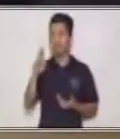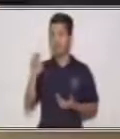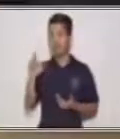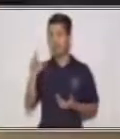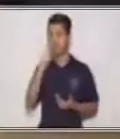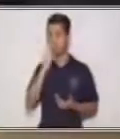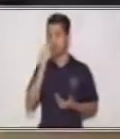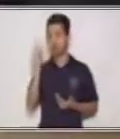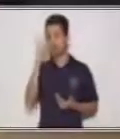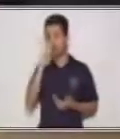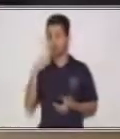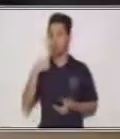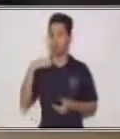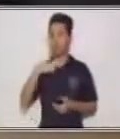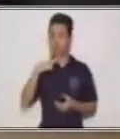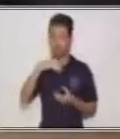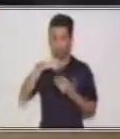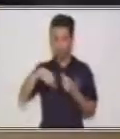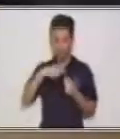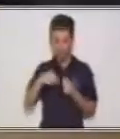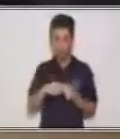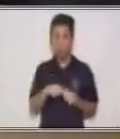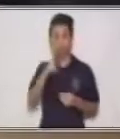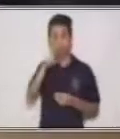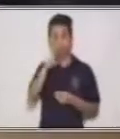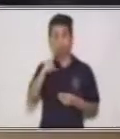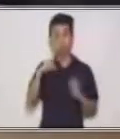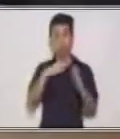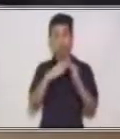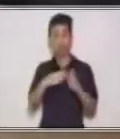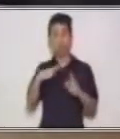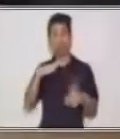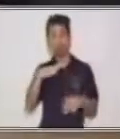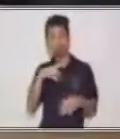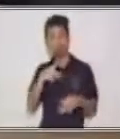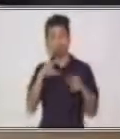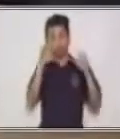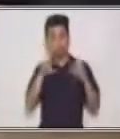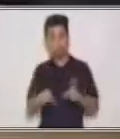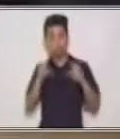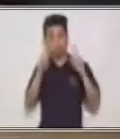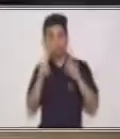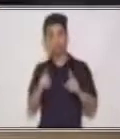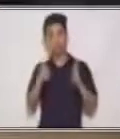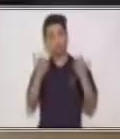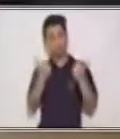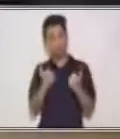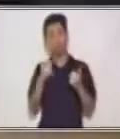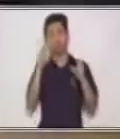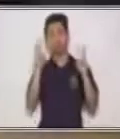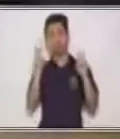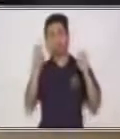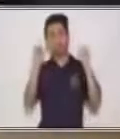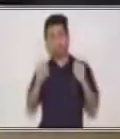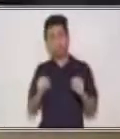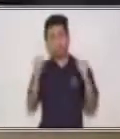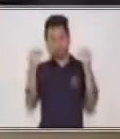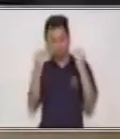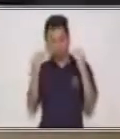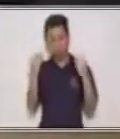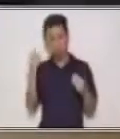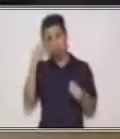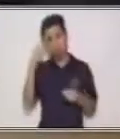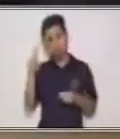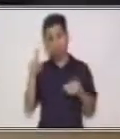Si en casa hay alguna persona con discapacidad, este tema le va a ayudar para ejercitar habilidades y destrezas como la atención, la